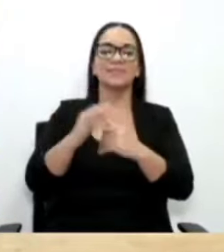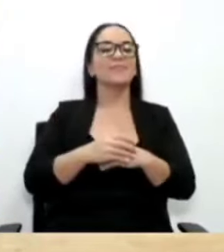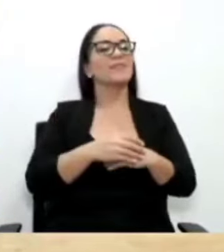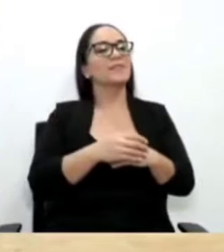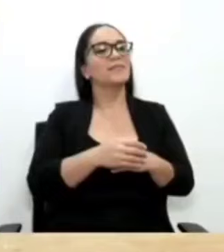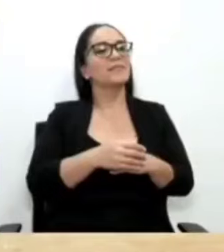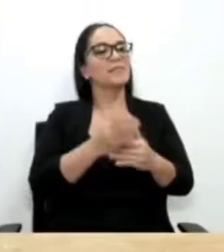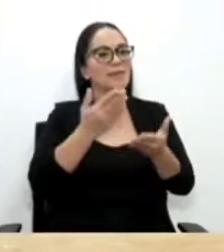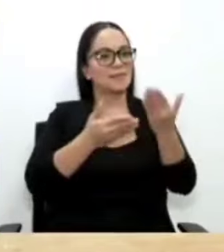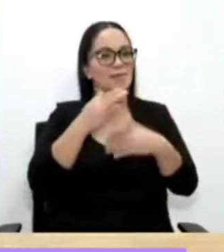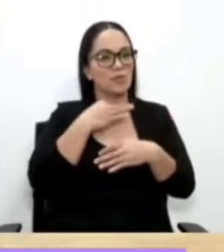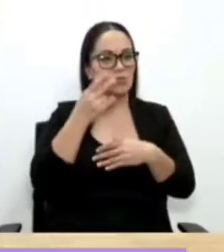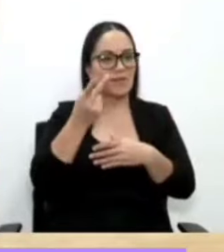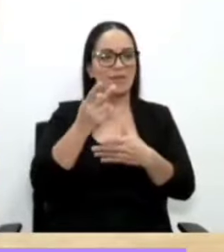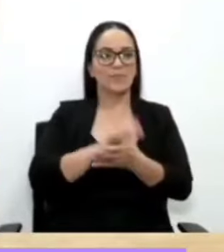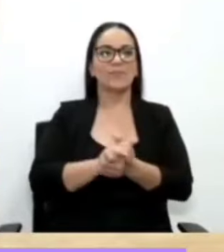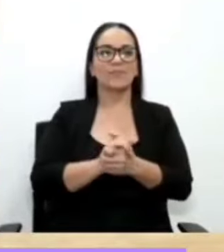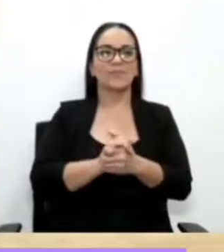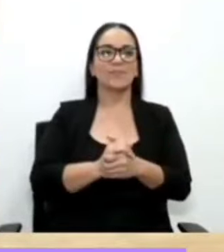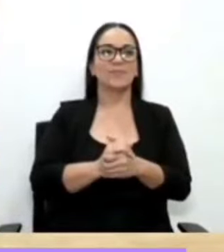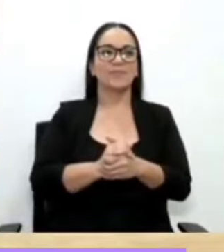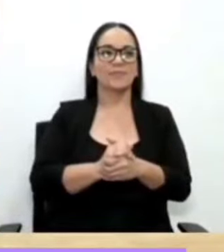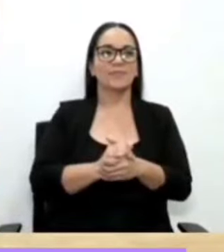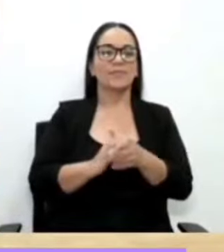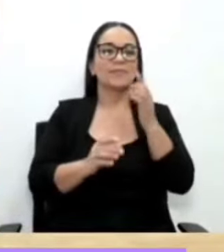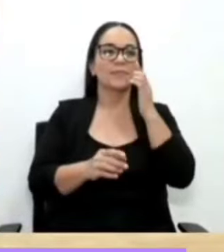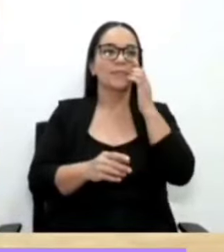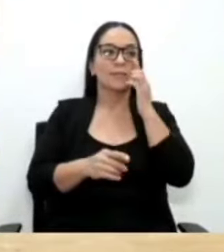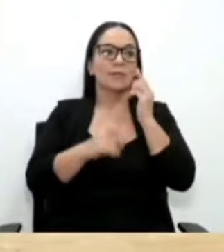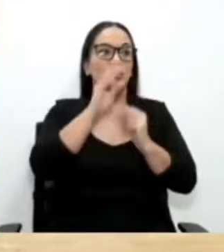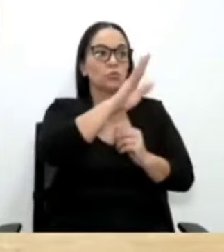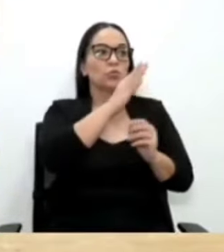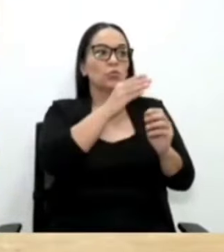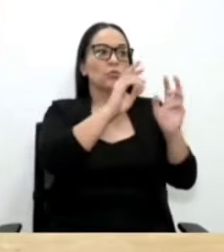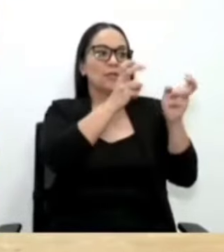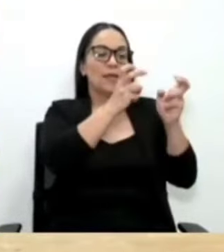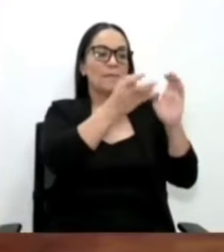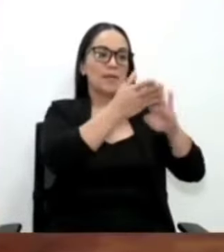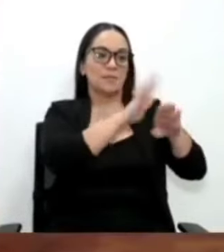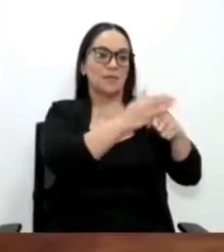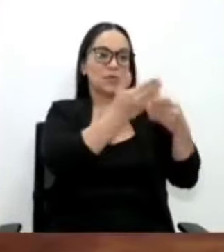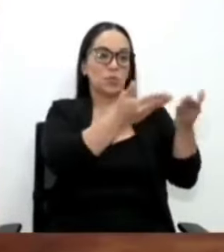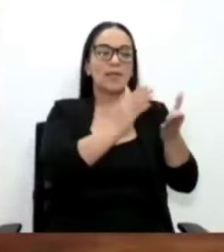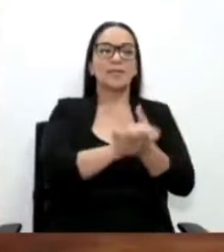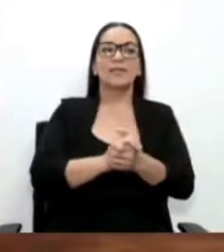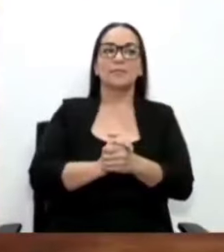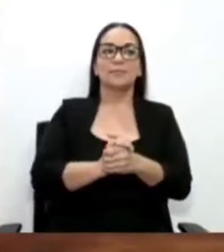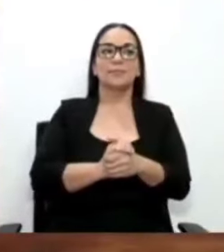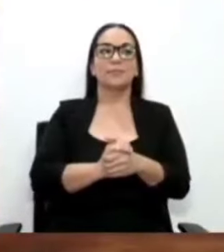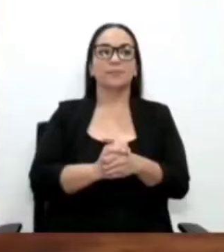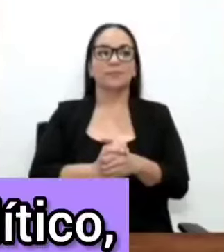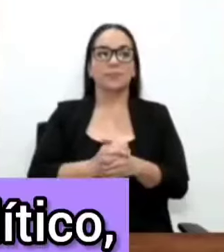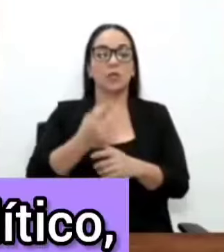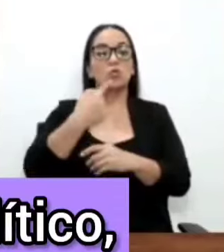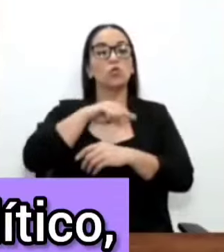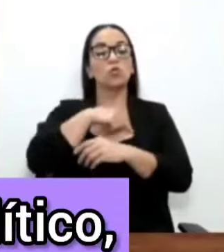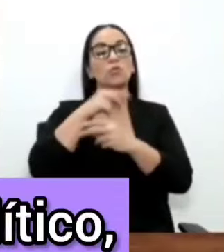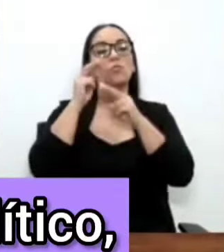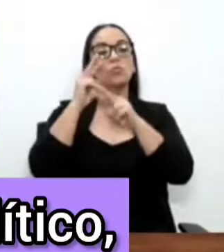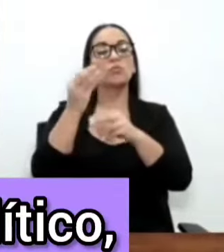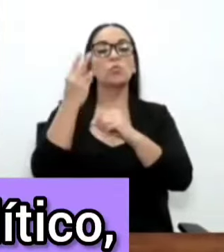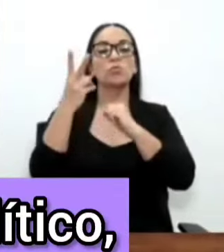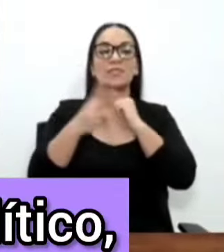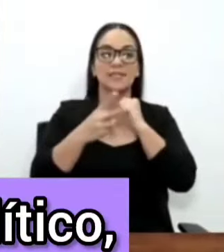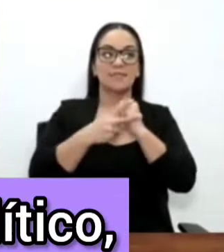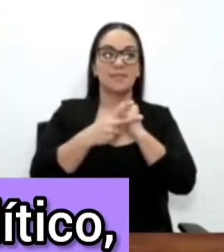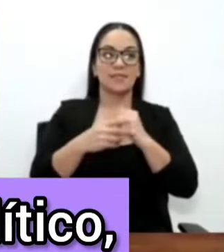verla. ¿Empiece usted? ¿Ese es su tema de especialidad? Bueno, nosotros lo que hemos visto una y otra vez es